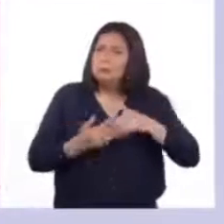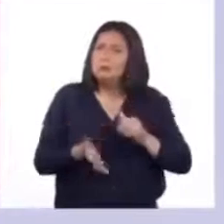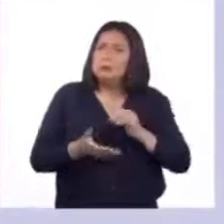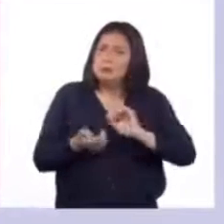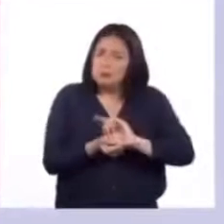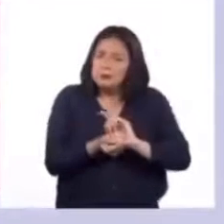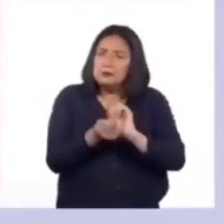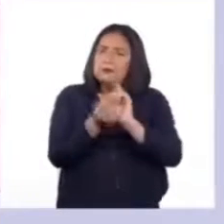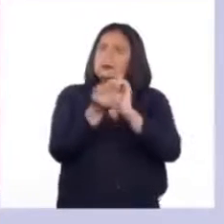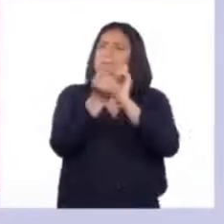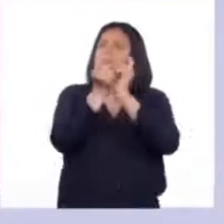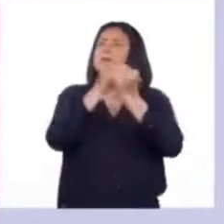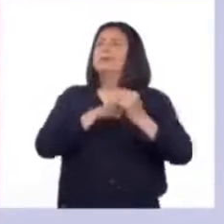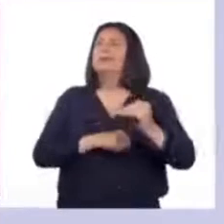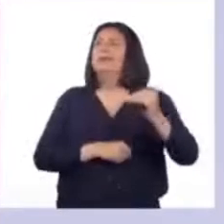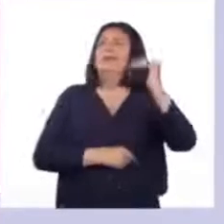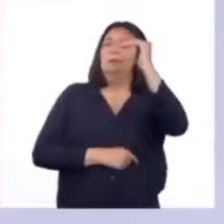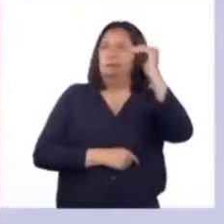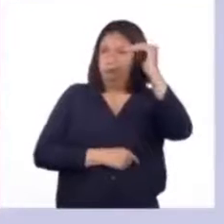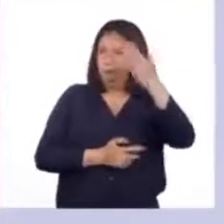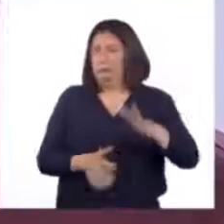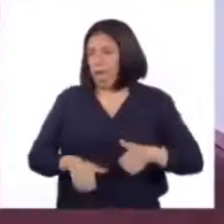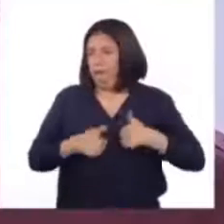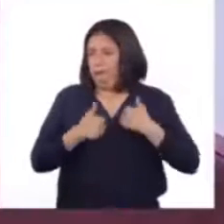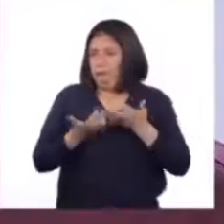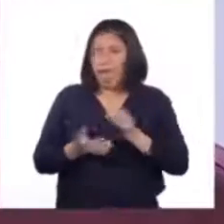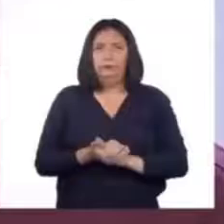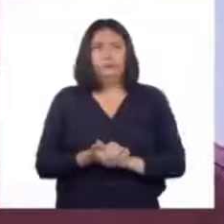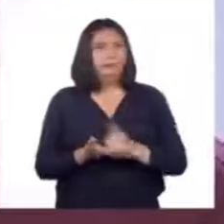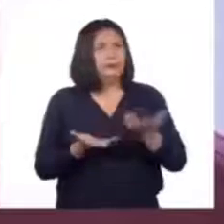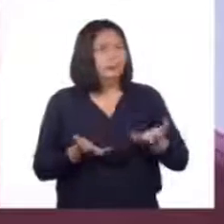adecuadamente a la siguiente etapa en sus vidas,